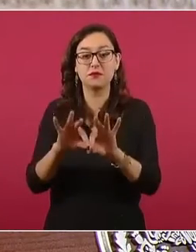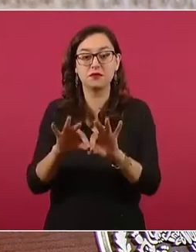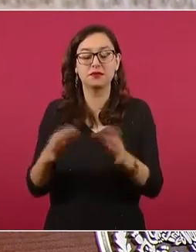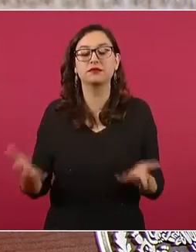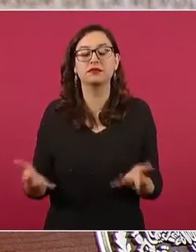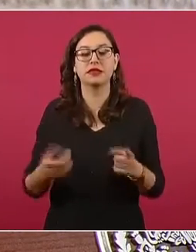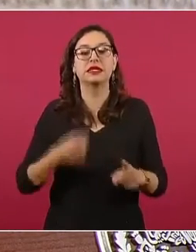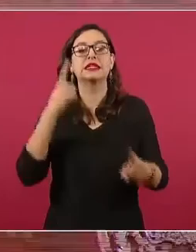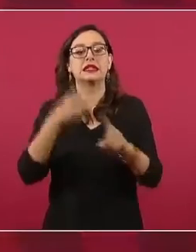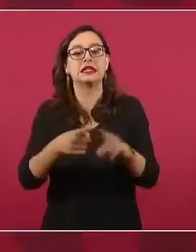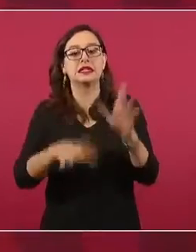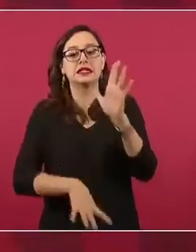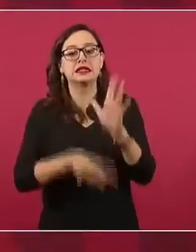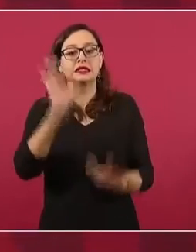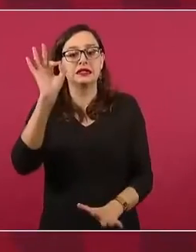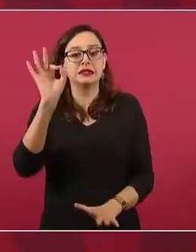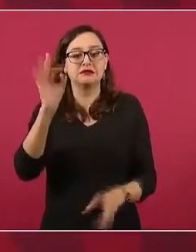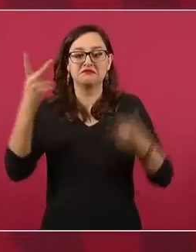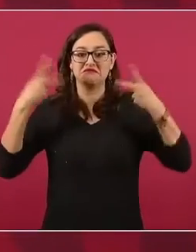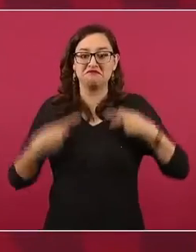quien va a decidir es la gente.